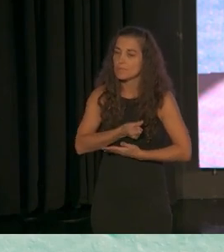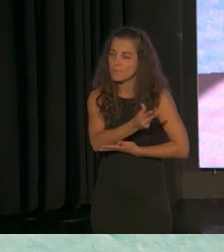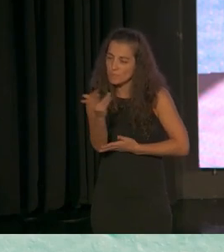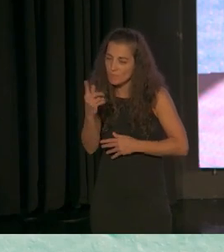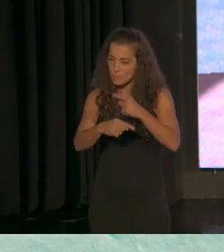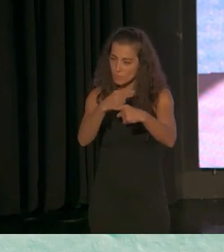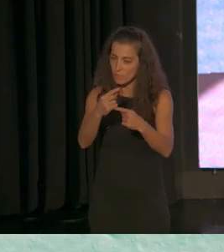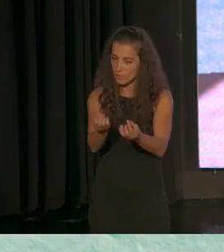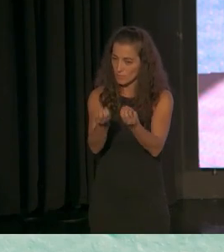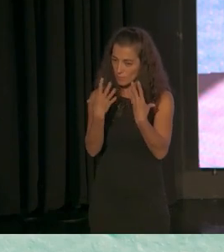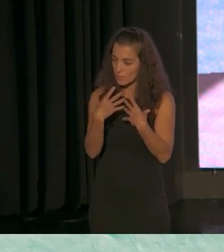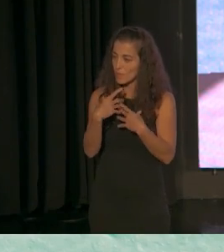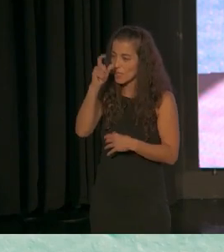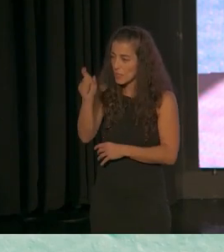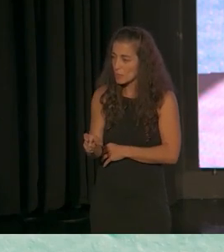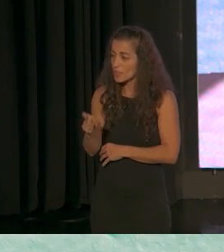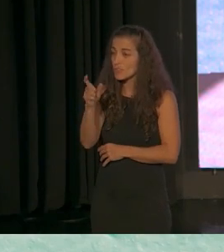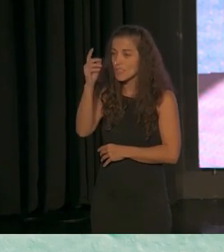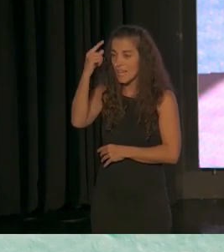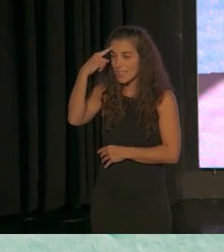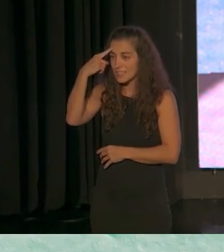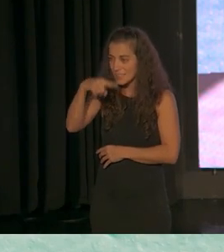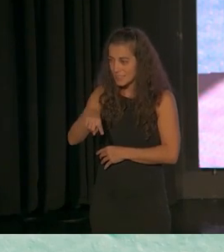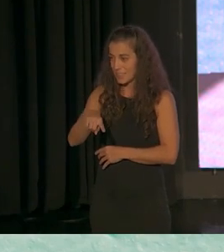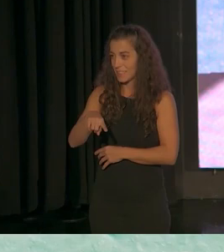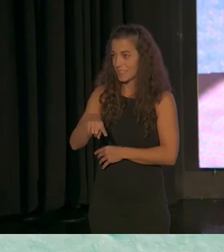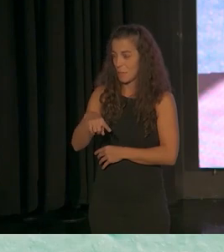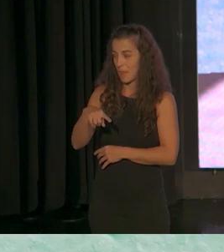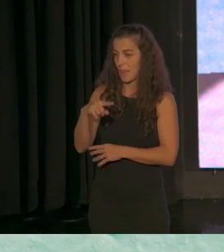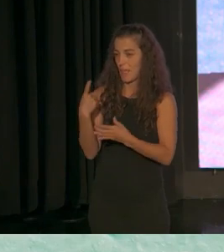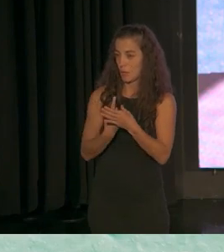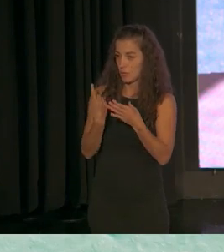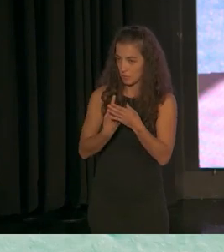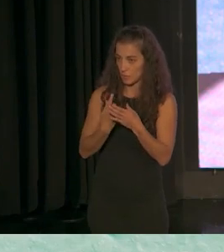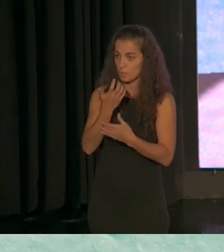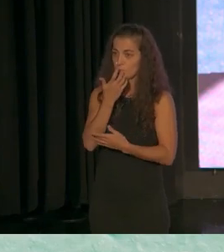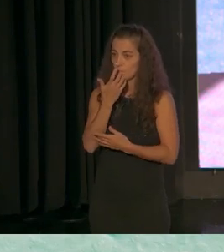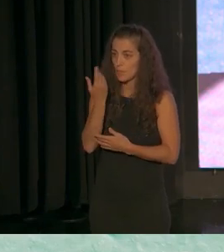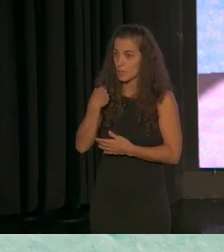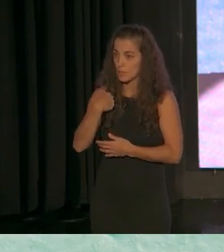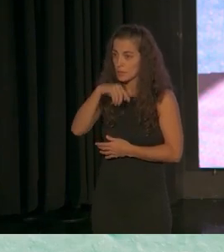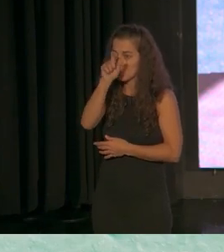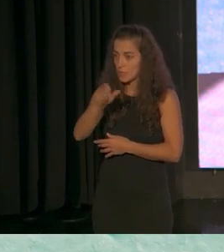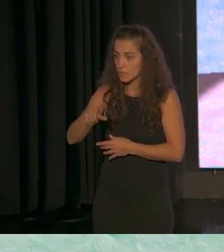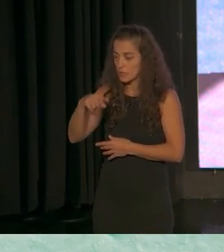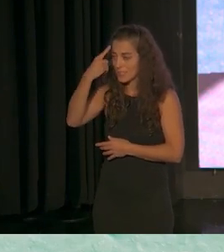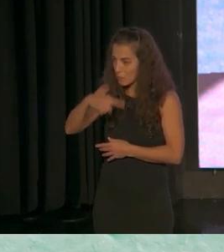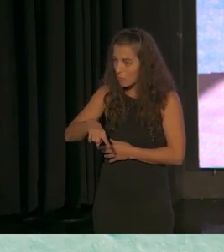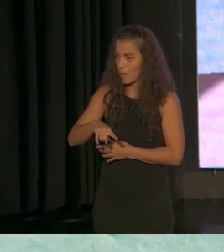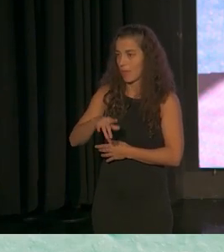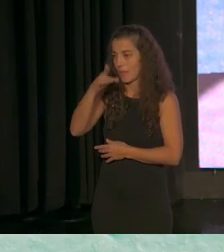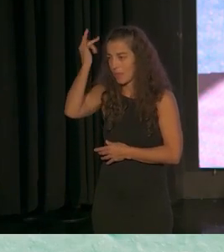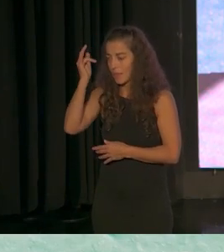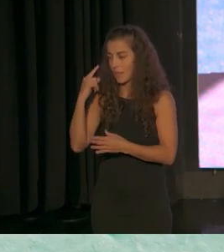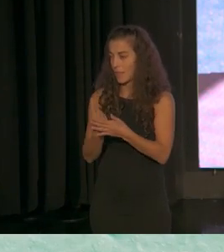pensaban en alguien que entienda sobre autismo esto lo firmaba algunas familias con autismo que entienda sobre autismo o que sepa sobre discapacidad